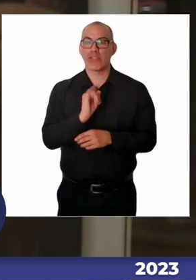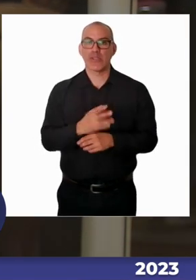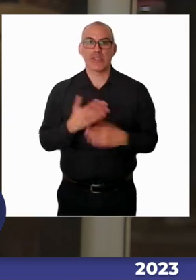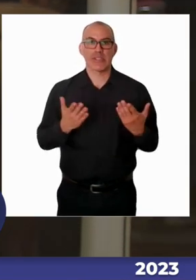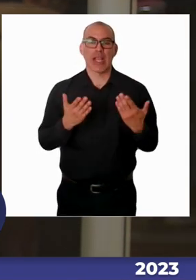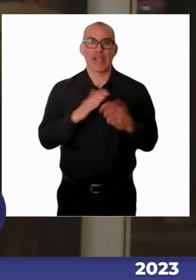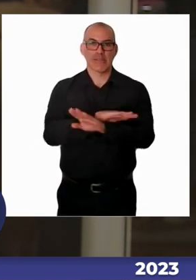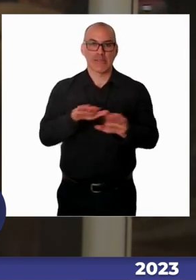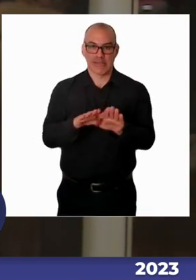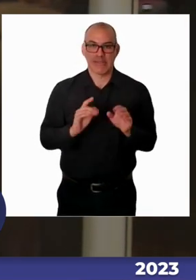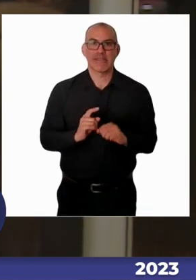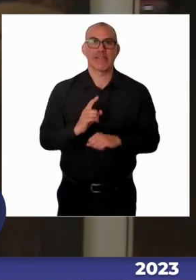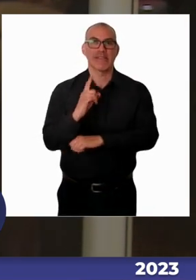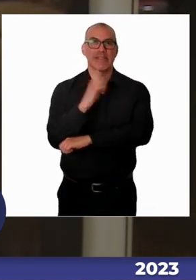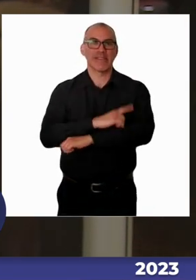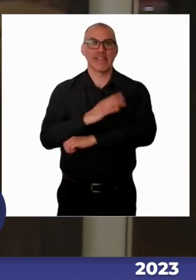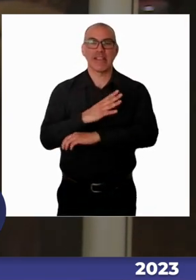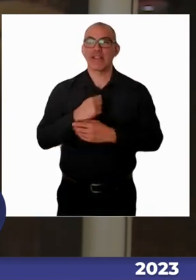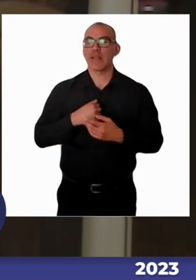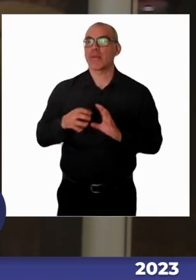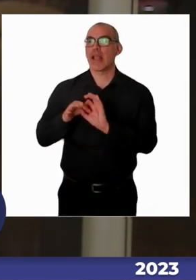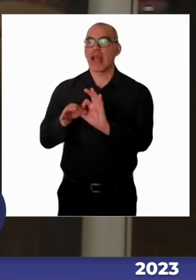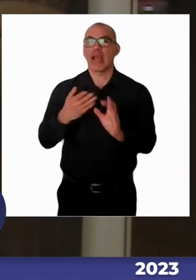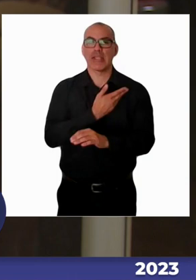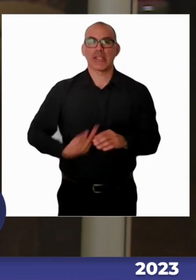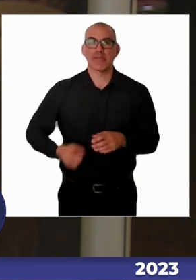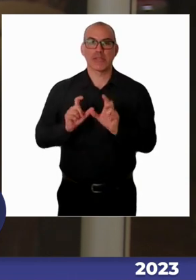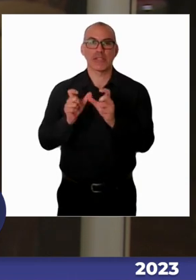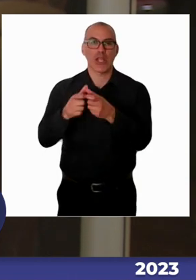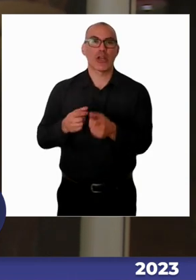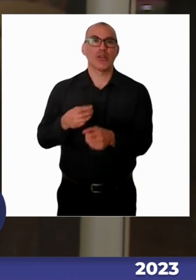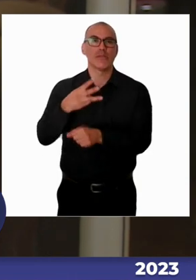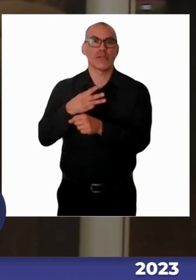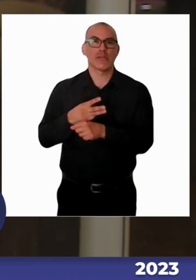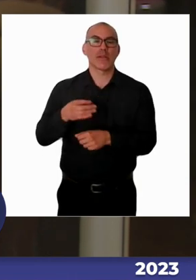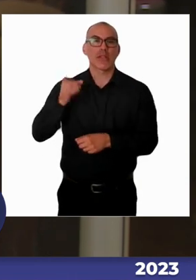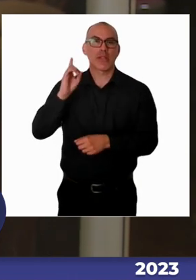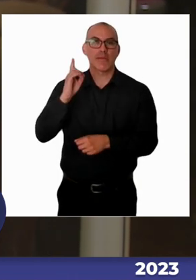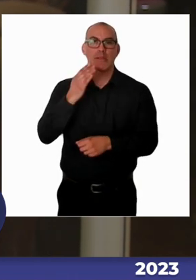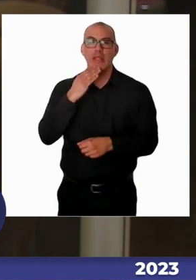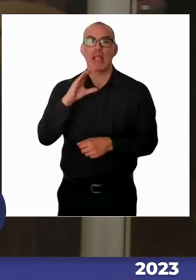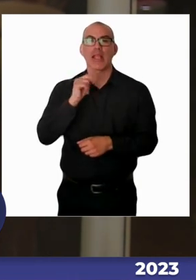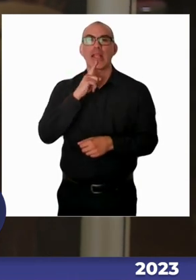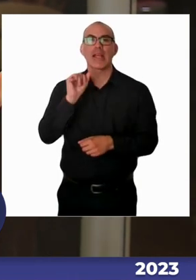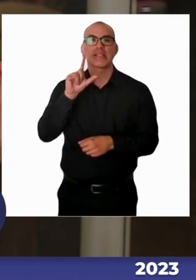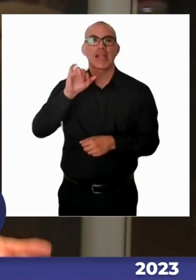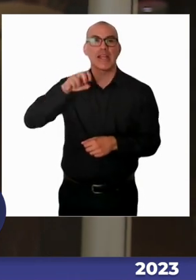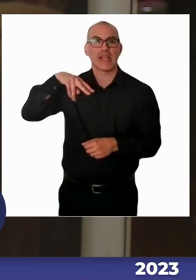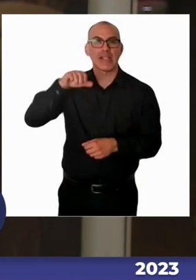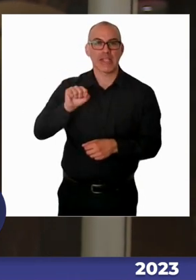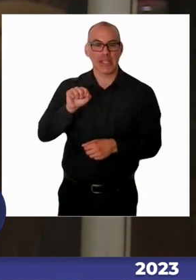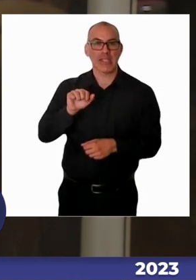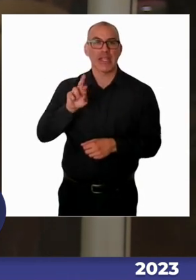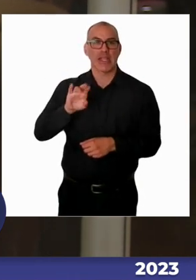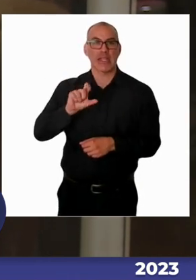agradezco la presencia de la presidenta de la Comisión de Personas Mayor y Discapacidad, Catalina Alreal, que va a formar parte del segundo panel. Pero